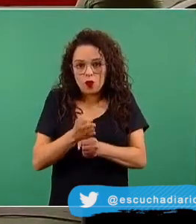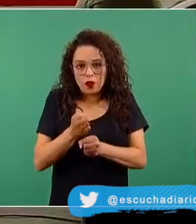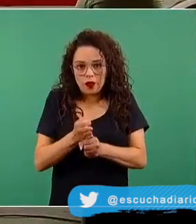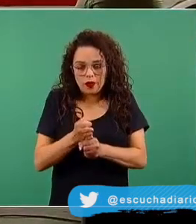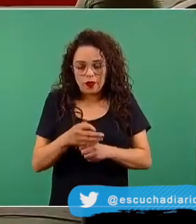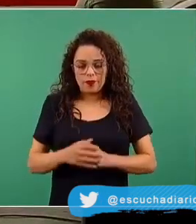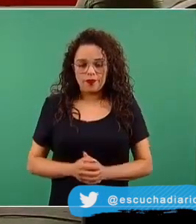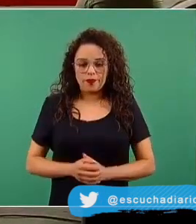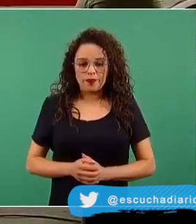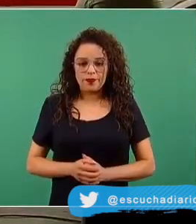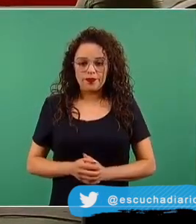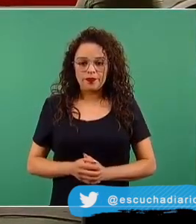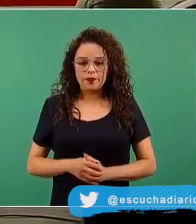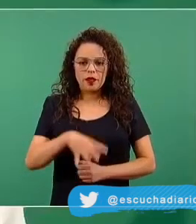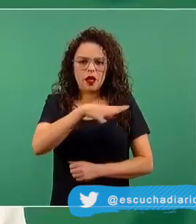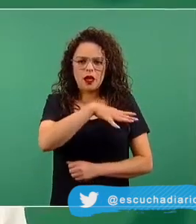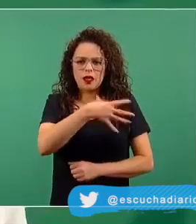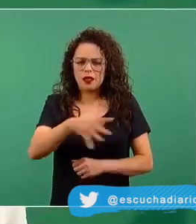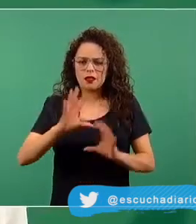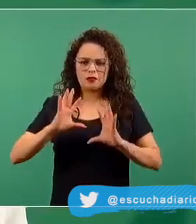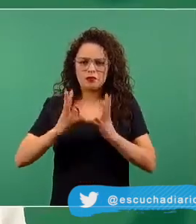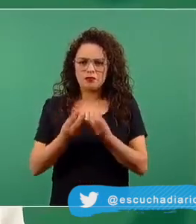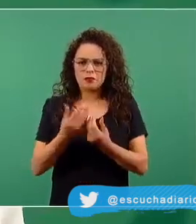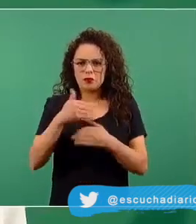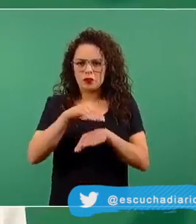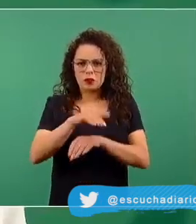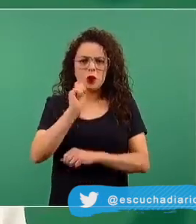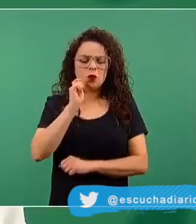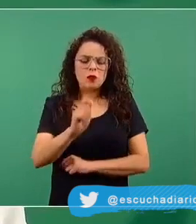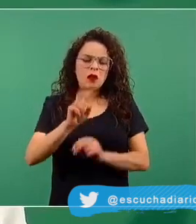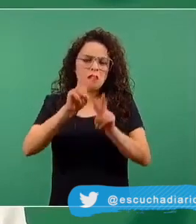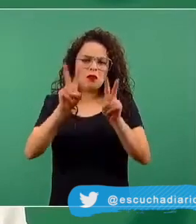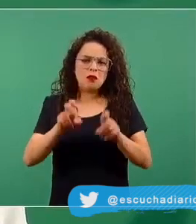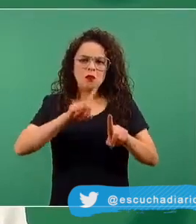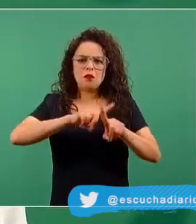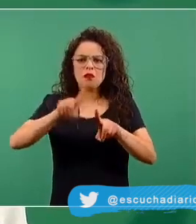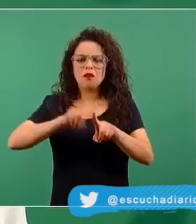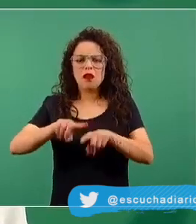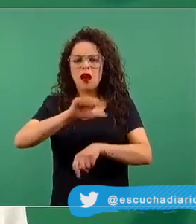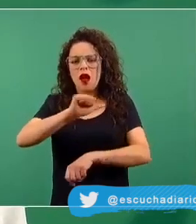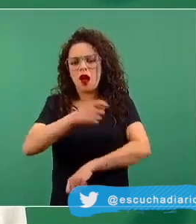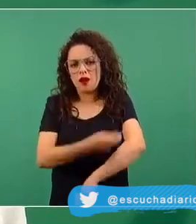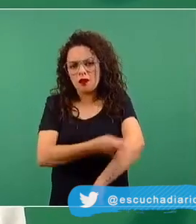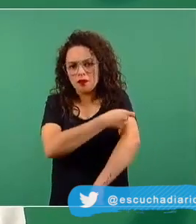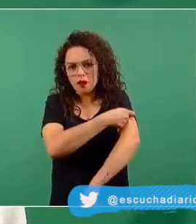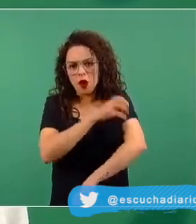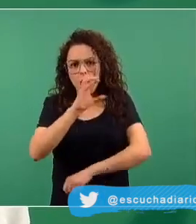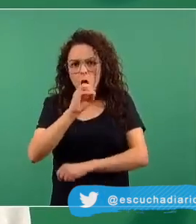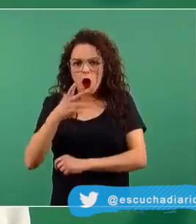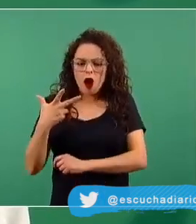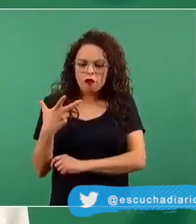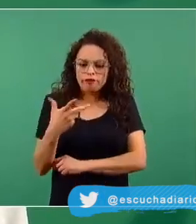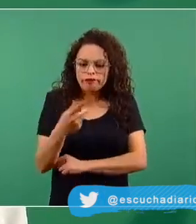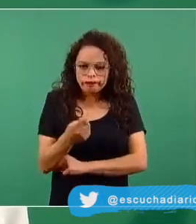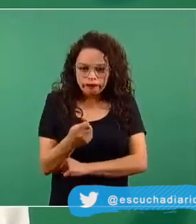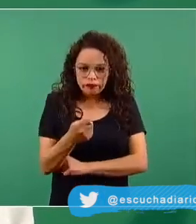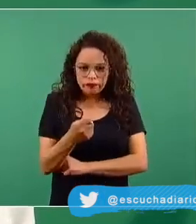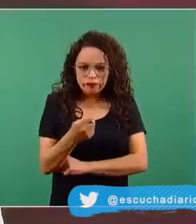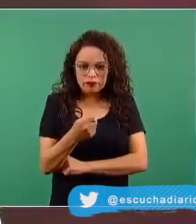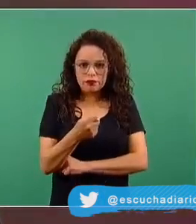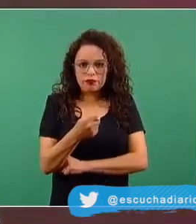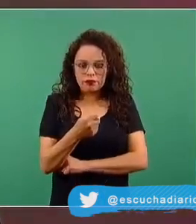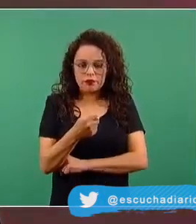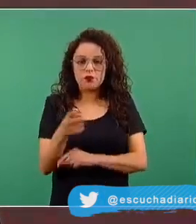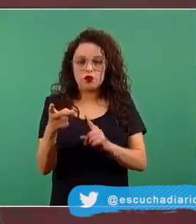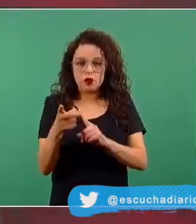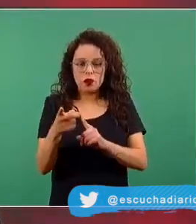que son generales para cualquier tipo de vacuna o incluso para cualquier tipo de inyección intramuscular, que es la